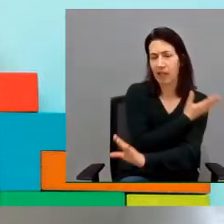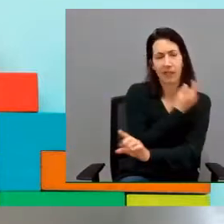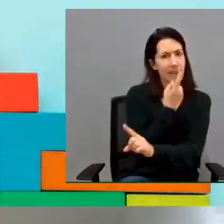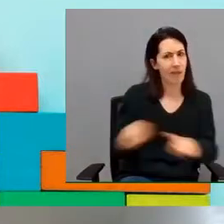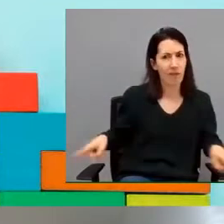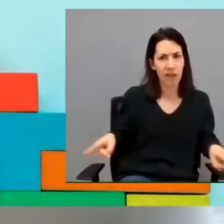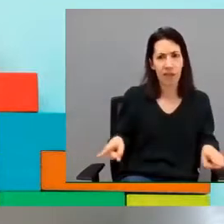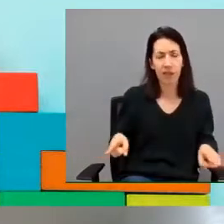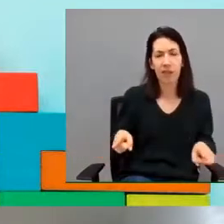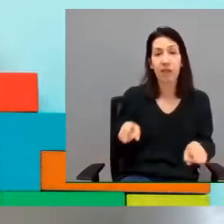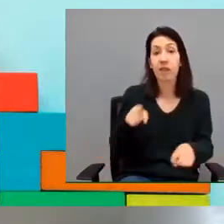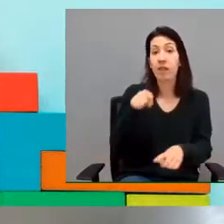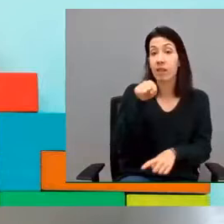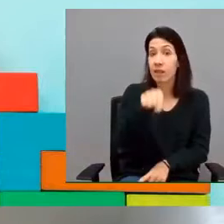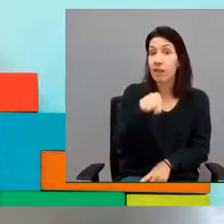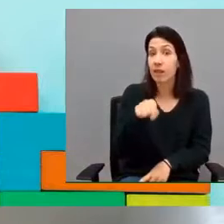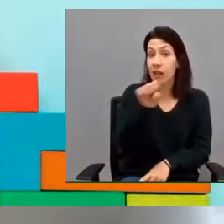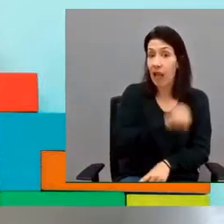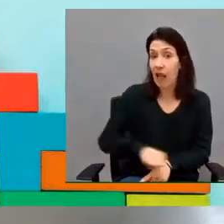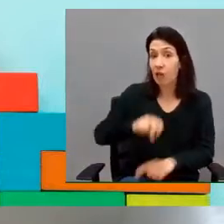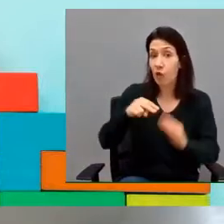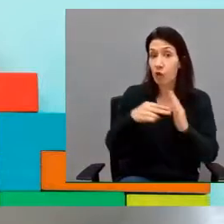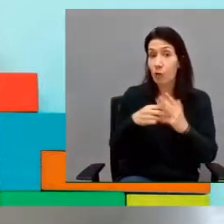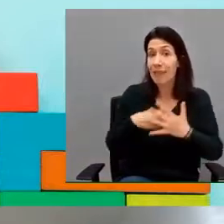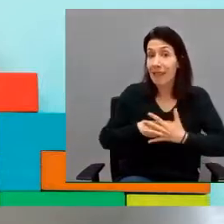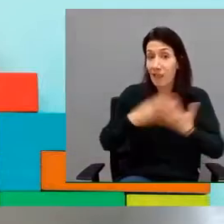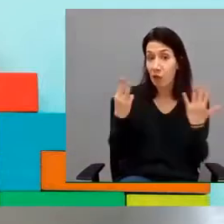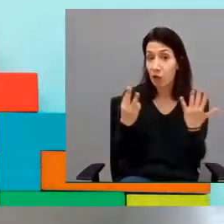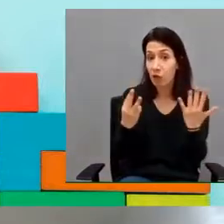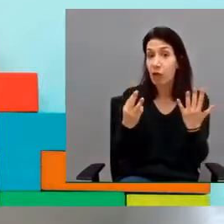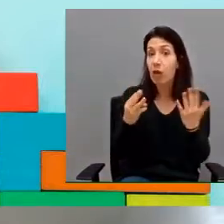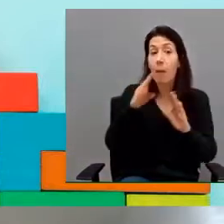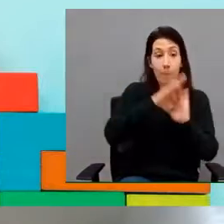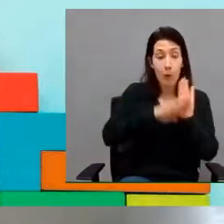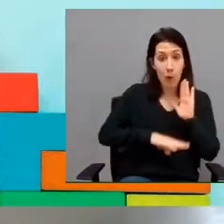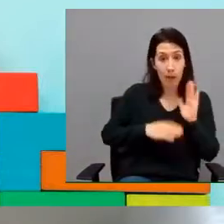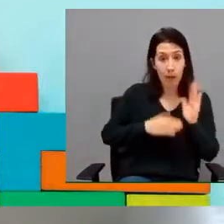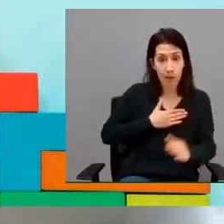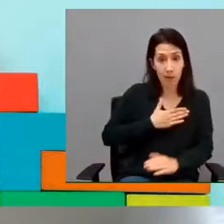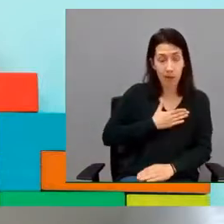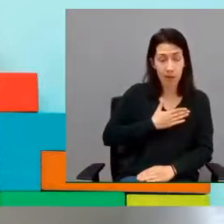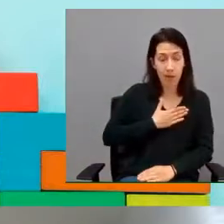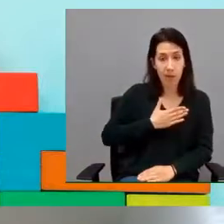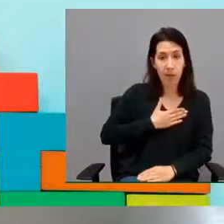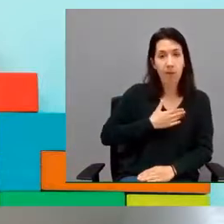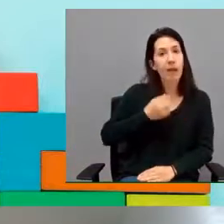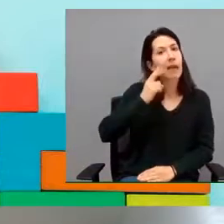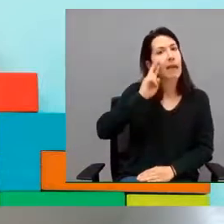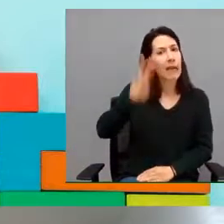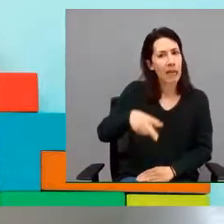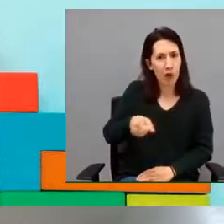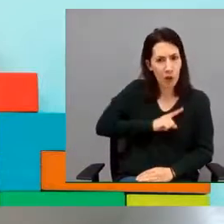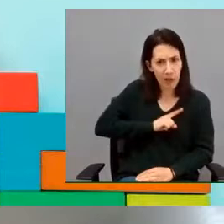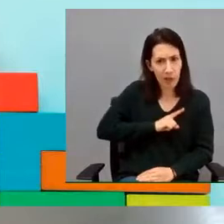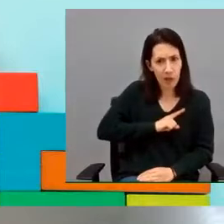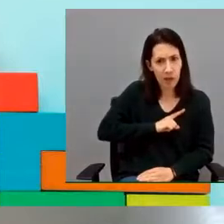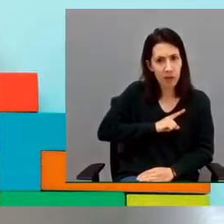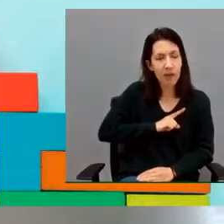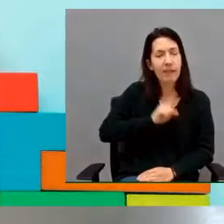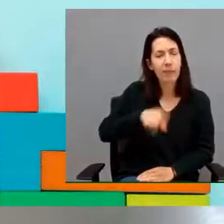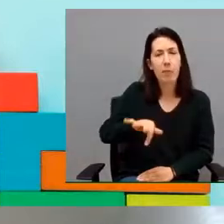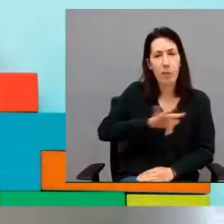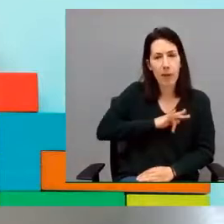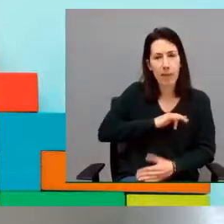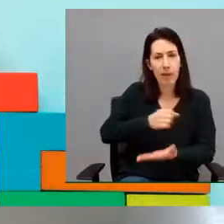este mismo año, en el 2018, el programa es reconocido y premiado en los